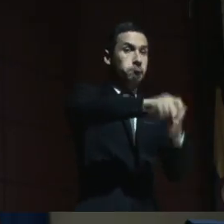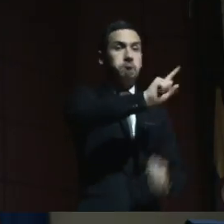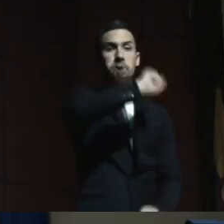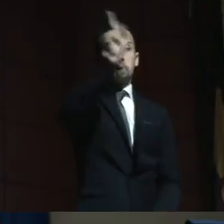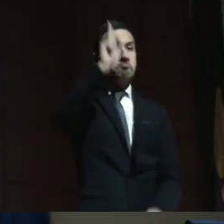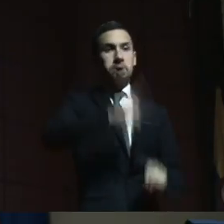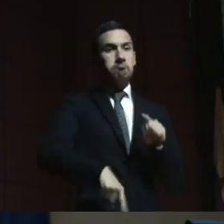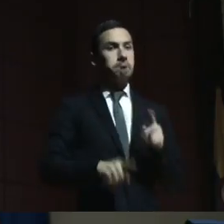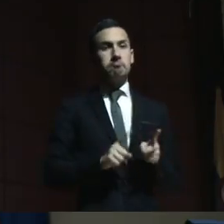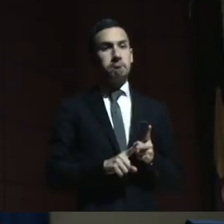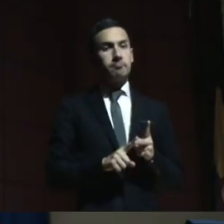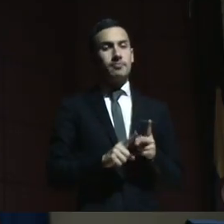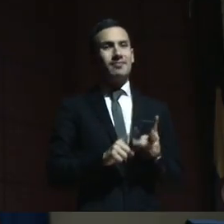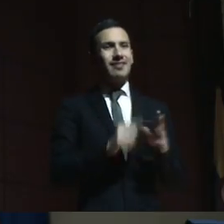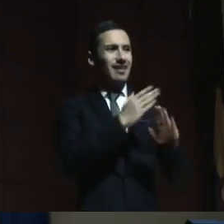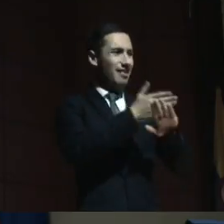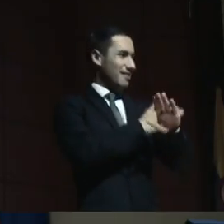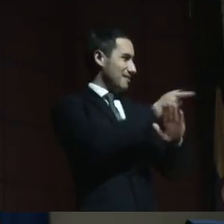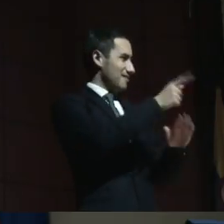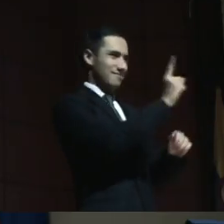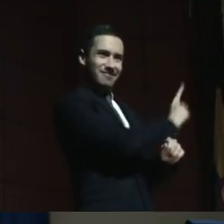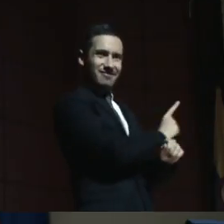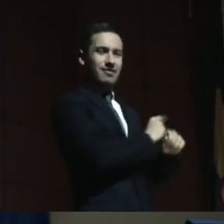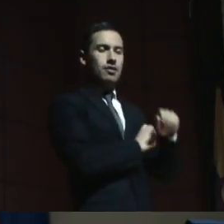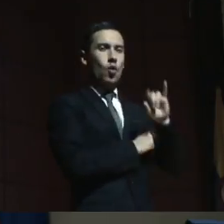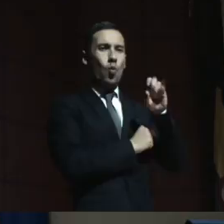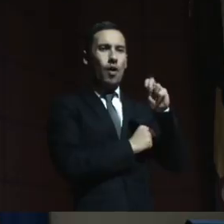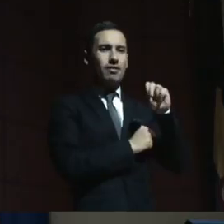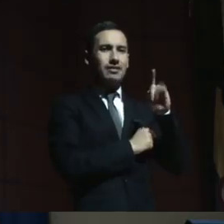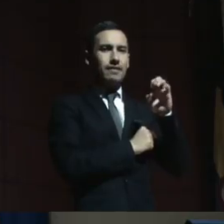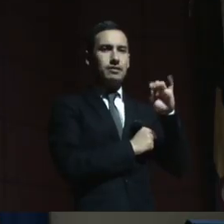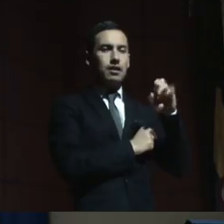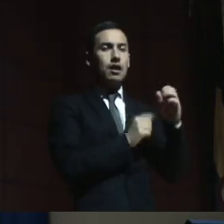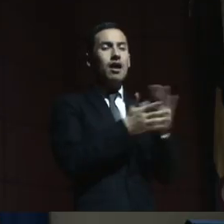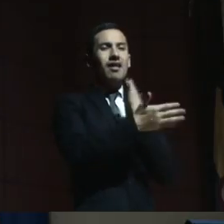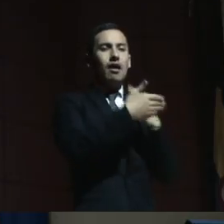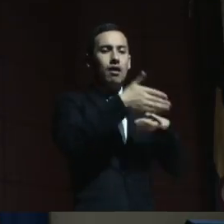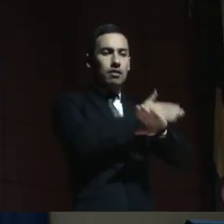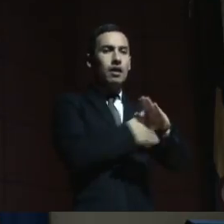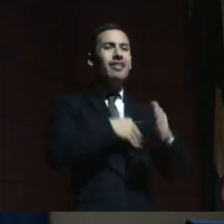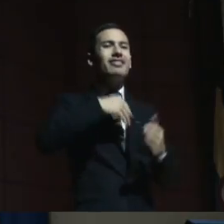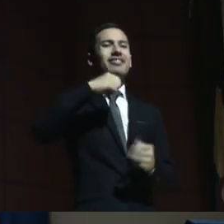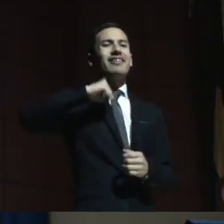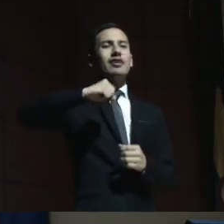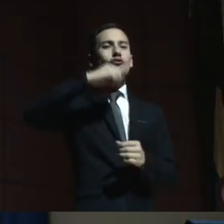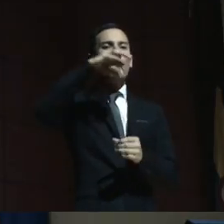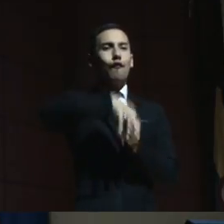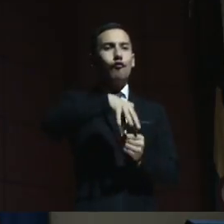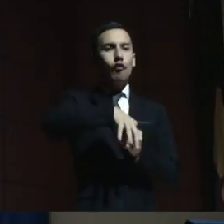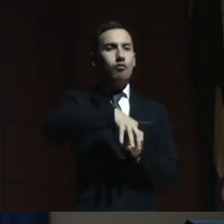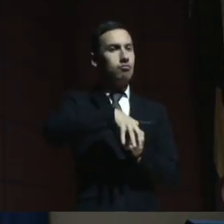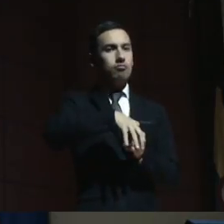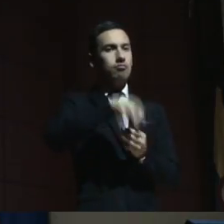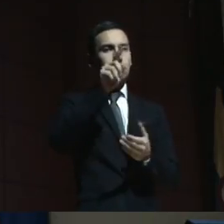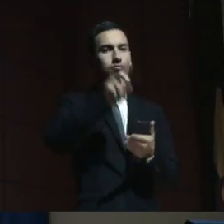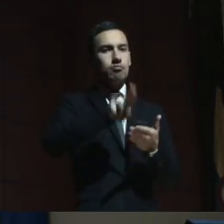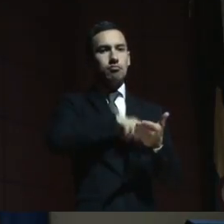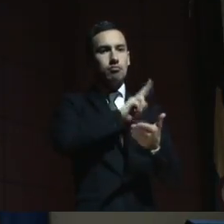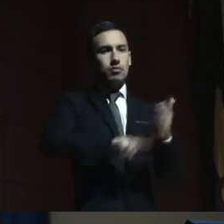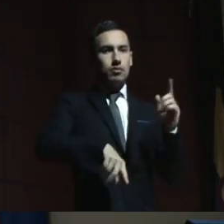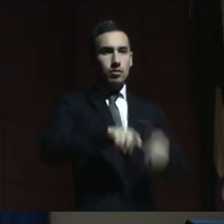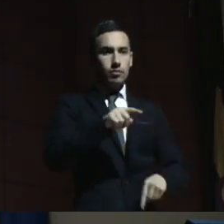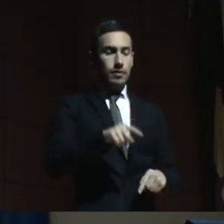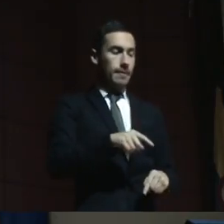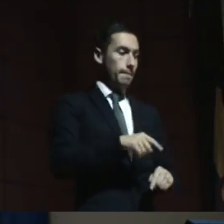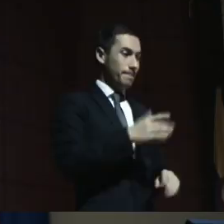lo que nos contaba Juan Sebastián del derecho al voto. Nosotros hicimos en las últimas elecciones un ejercicio